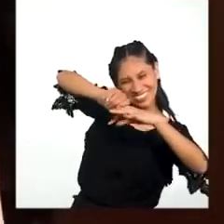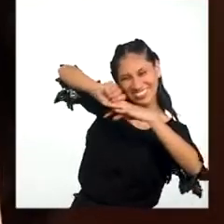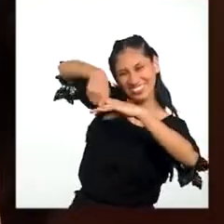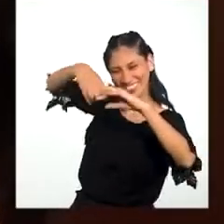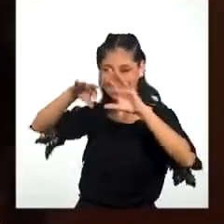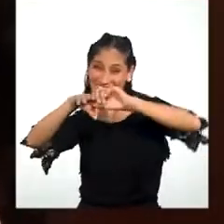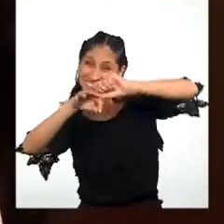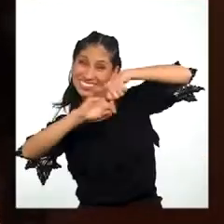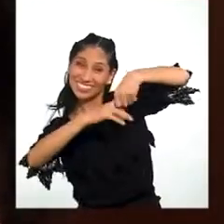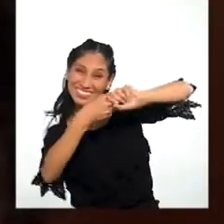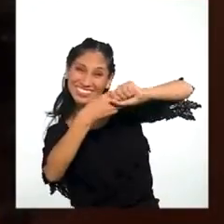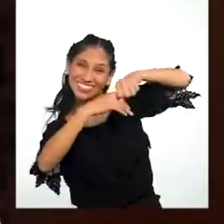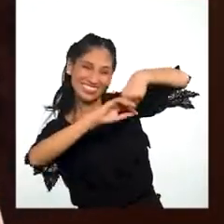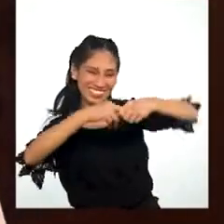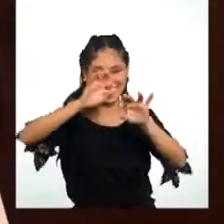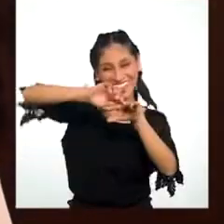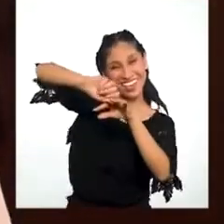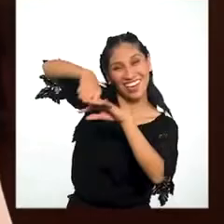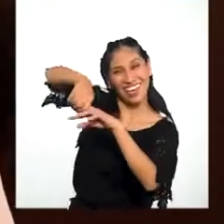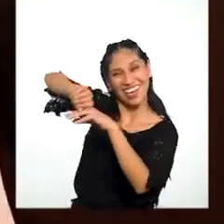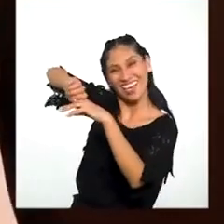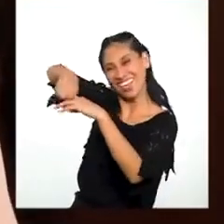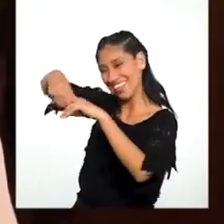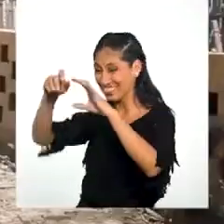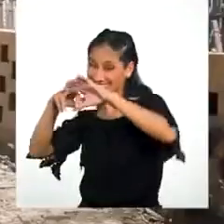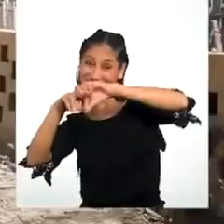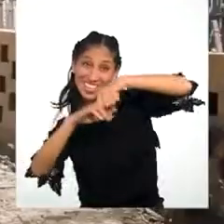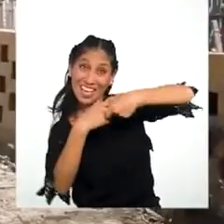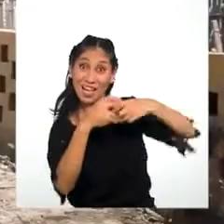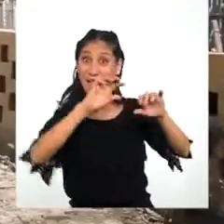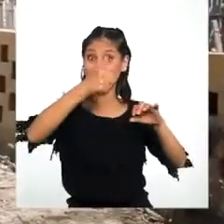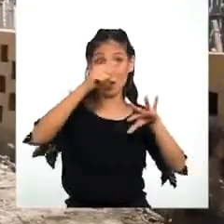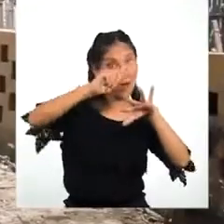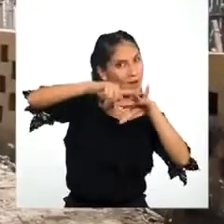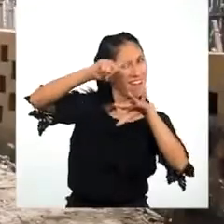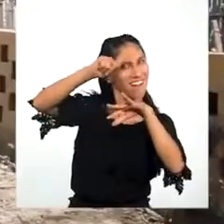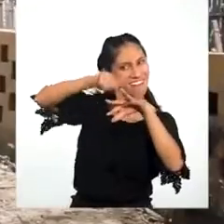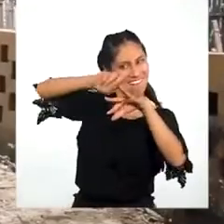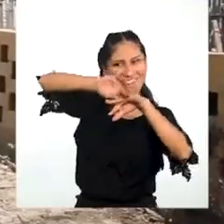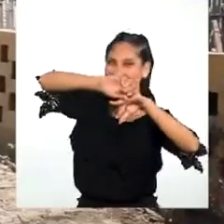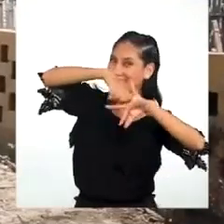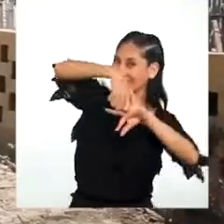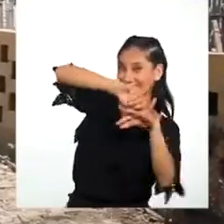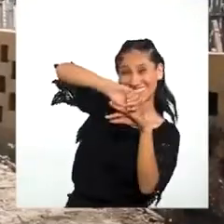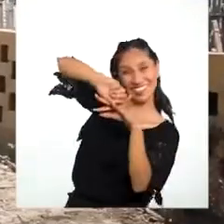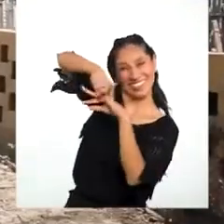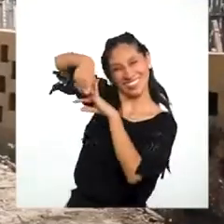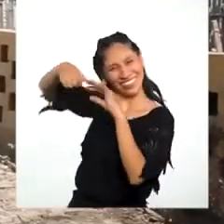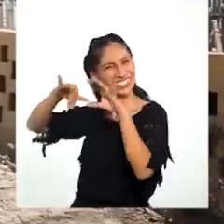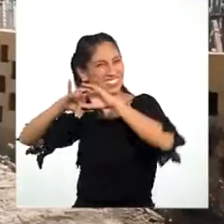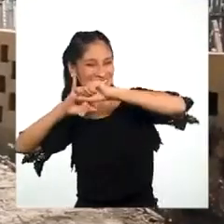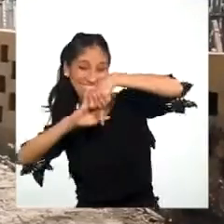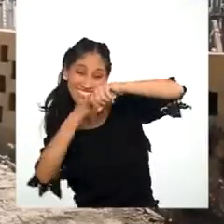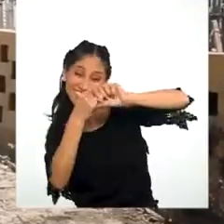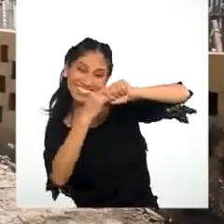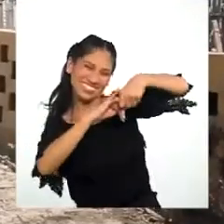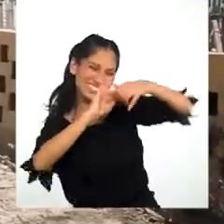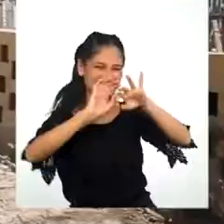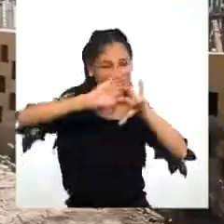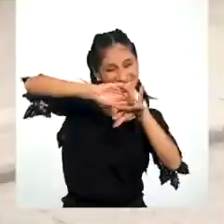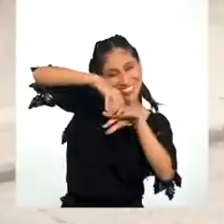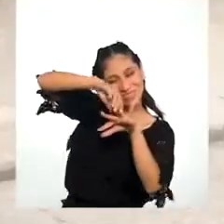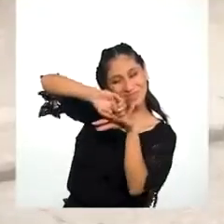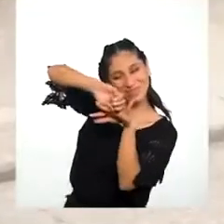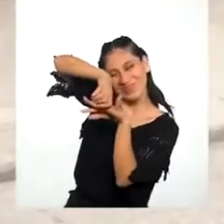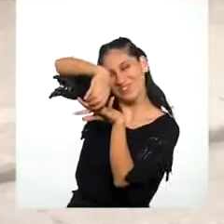medio Aquí voy Yo te froto Te froto Con mucho jabón Anular Aquí voy a pasar Yo te froto Te froto Con cariño Y con